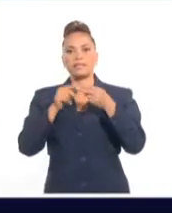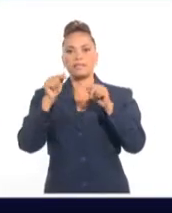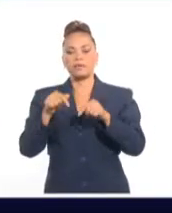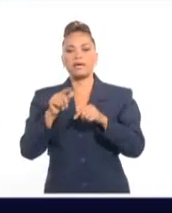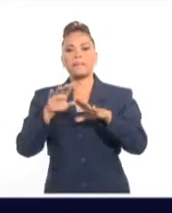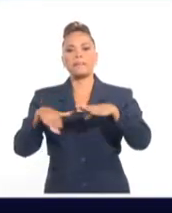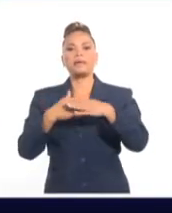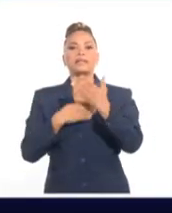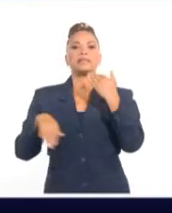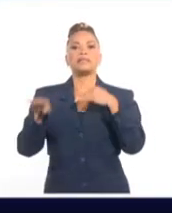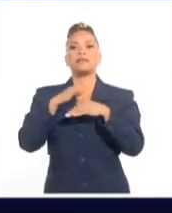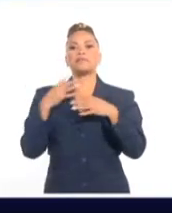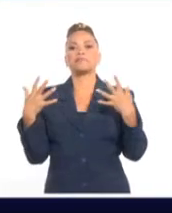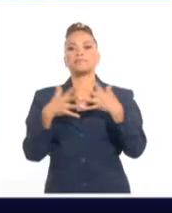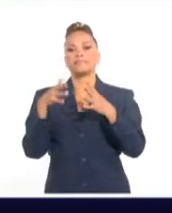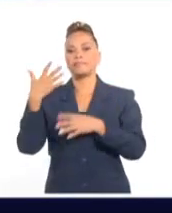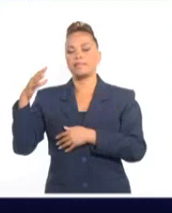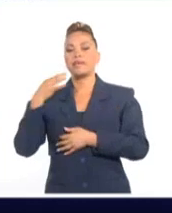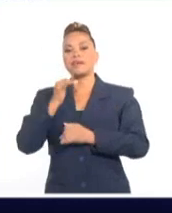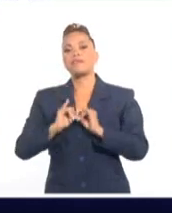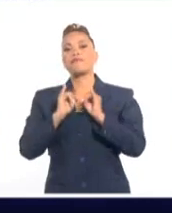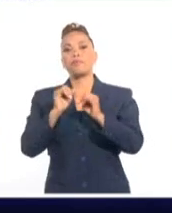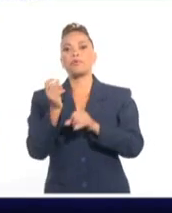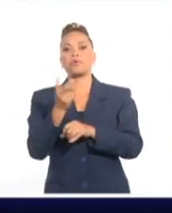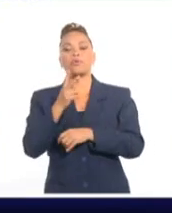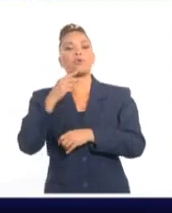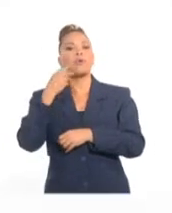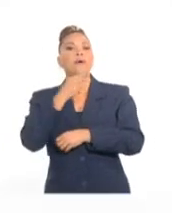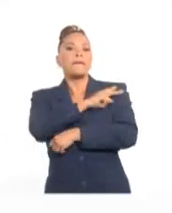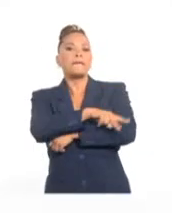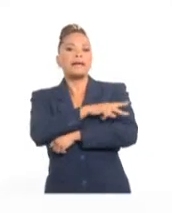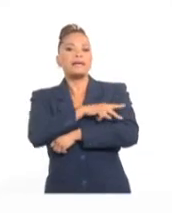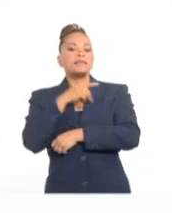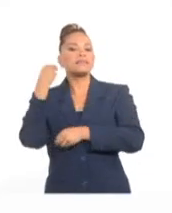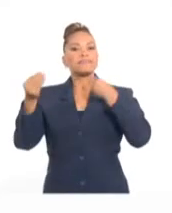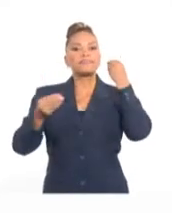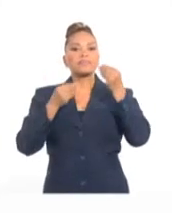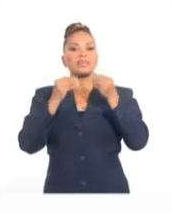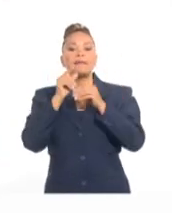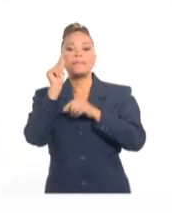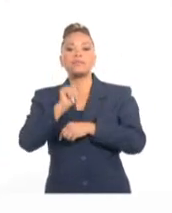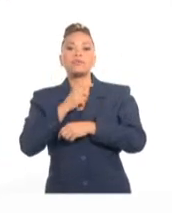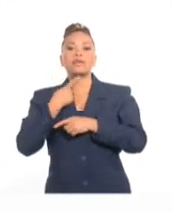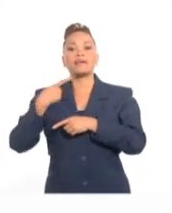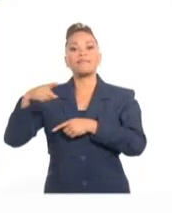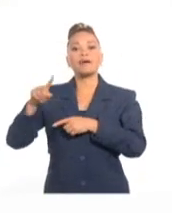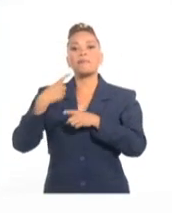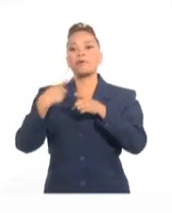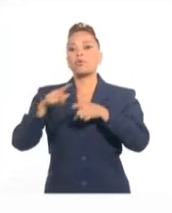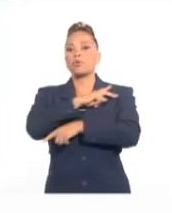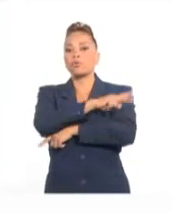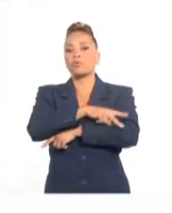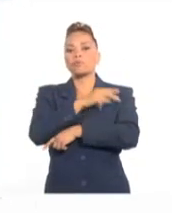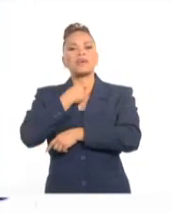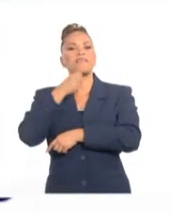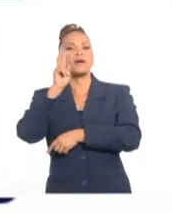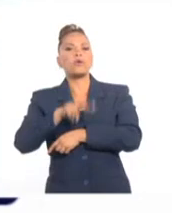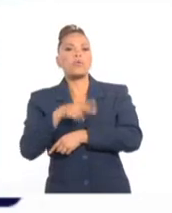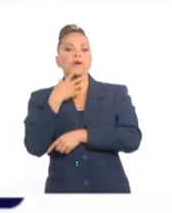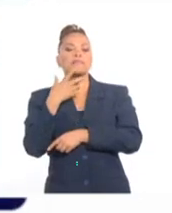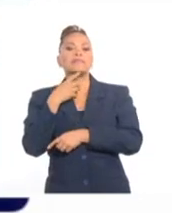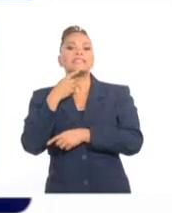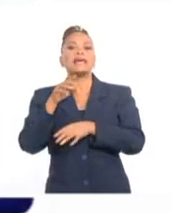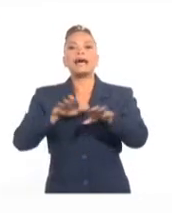Exteriores de nuestro país informó que ambas naciones analizan el estado del flujo migratorio y evalúan la realización de acciones conjuntas